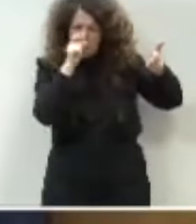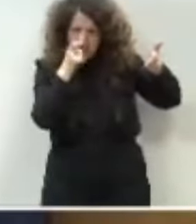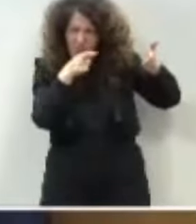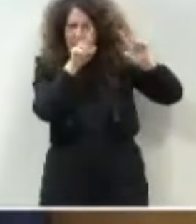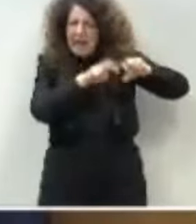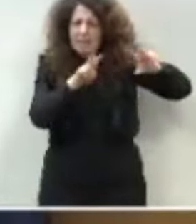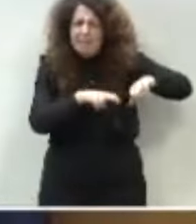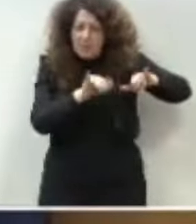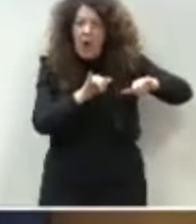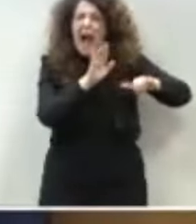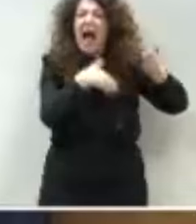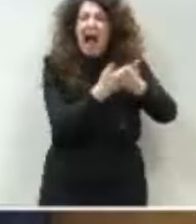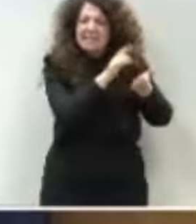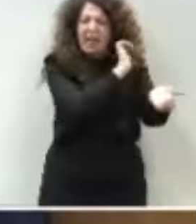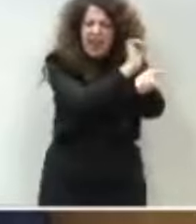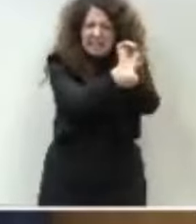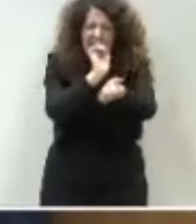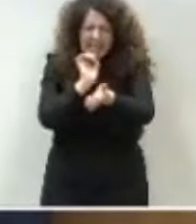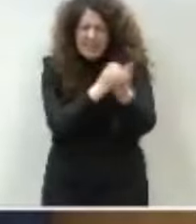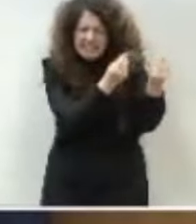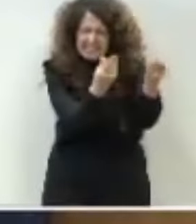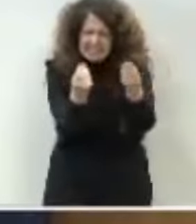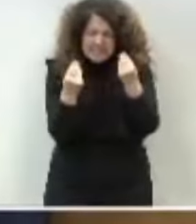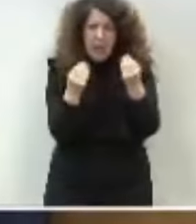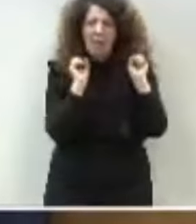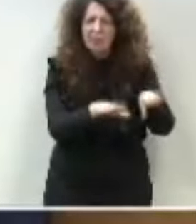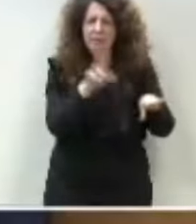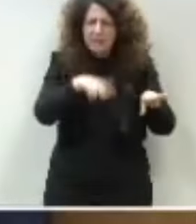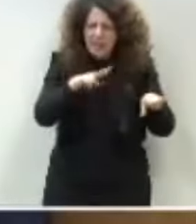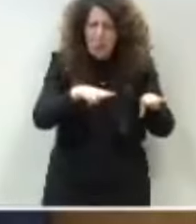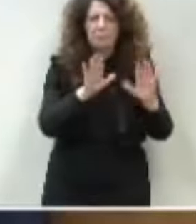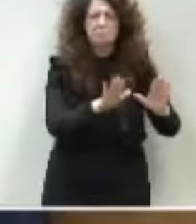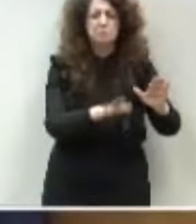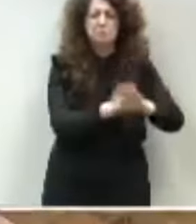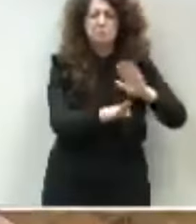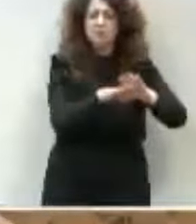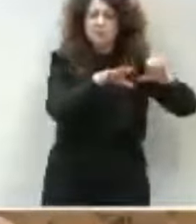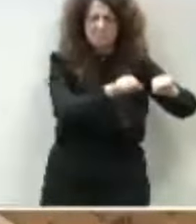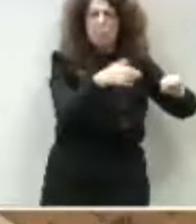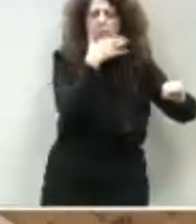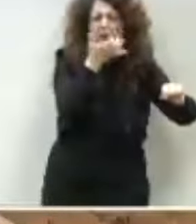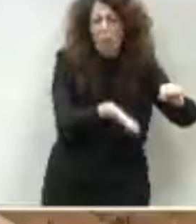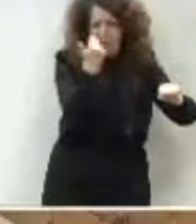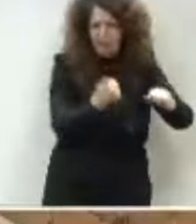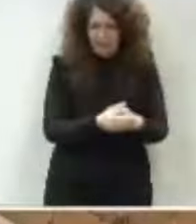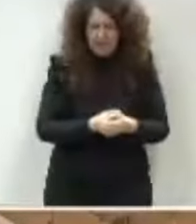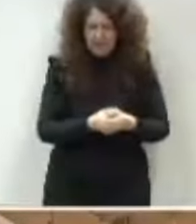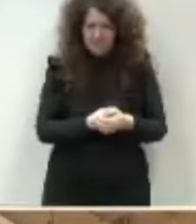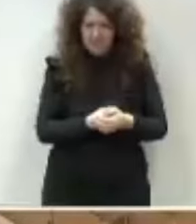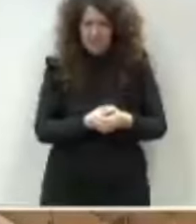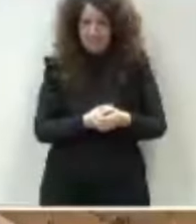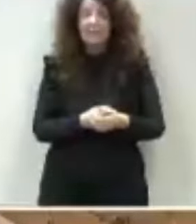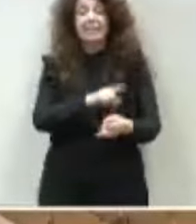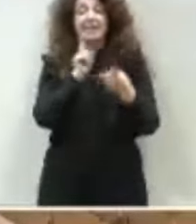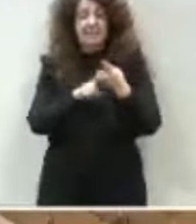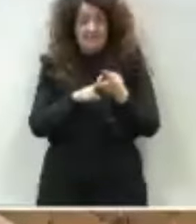investigados, sino detenidos en su gobierno y que ni dimitió a él, sino que los mantuvo en su puesto. Eso sí que es vergonzoso. En segundo lugar, señor